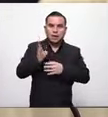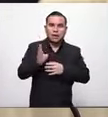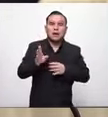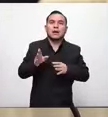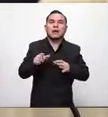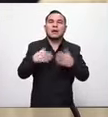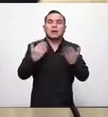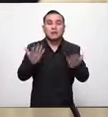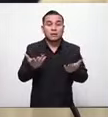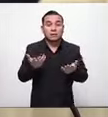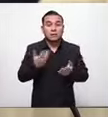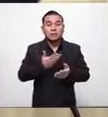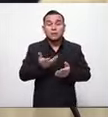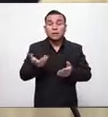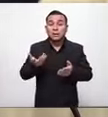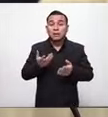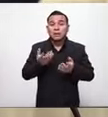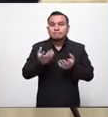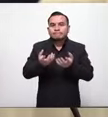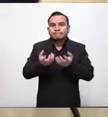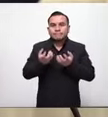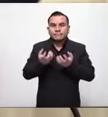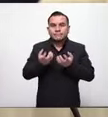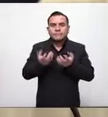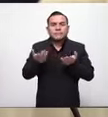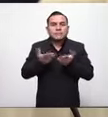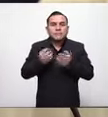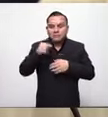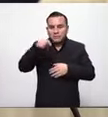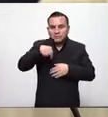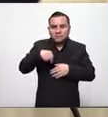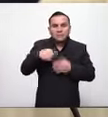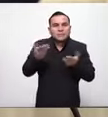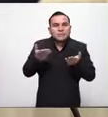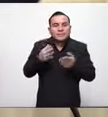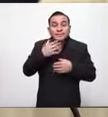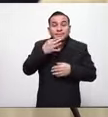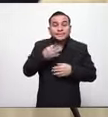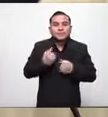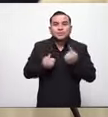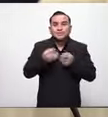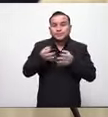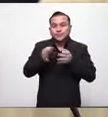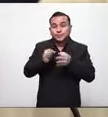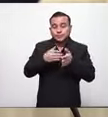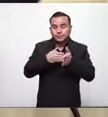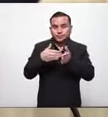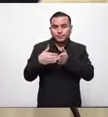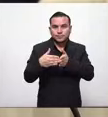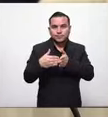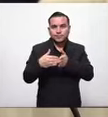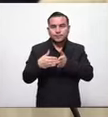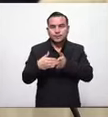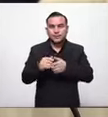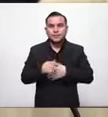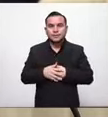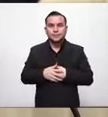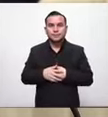por qué es que lo queremos hacer así es de esta forma iniciando con